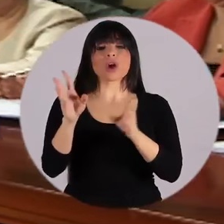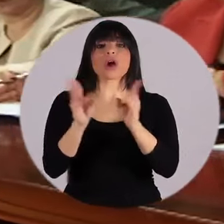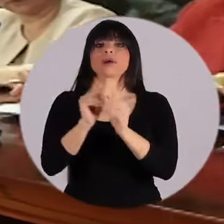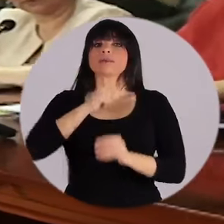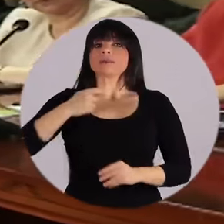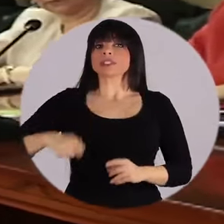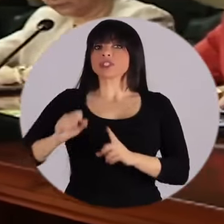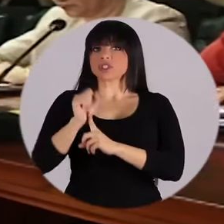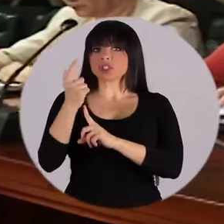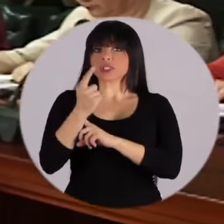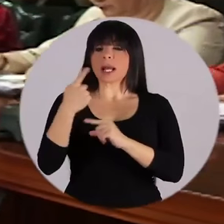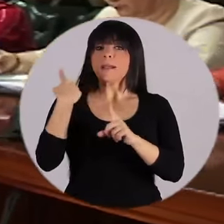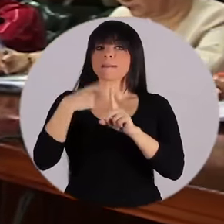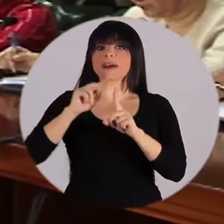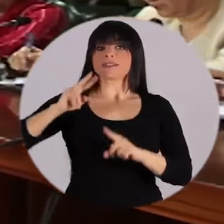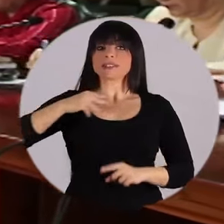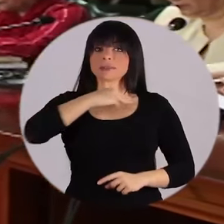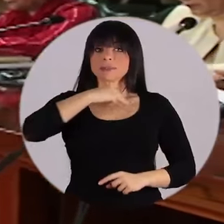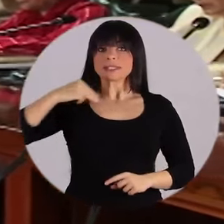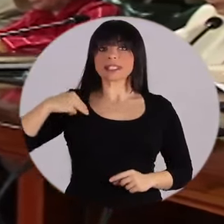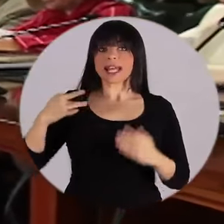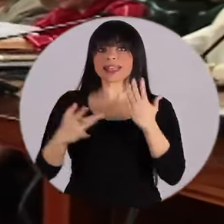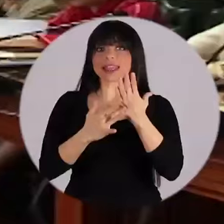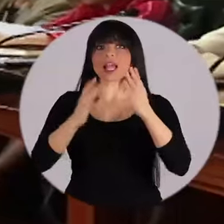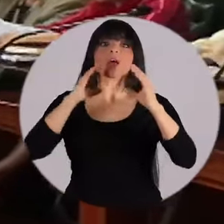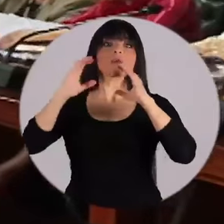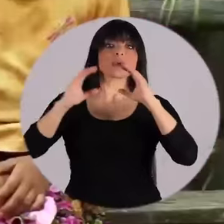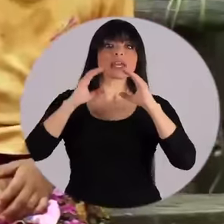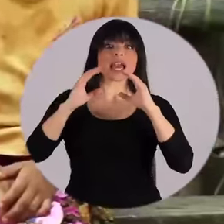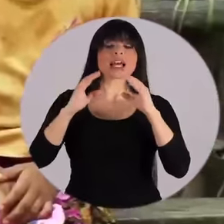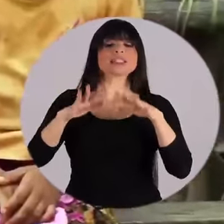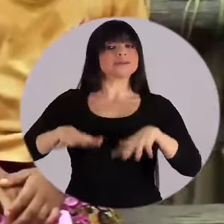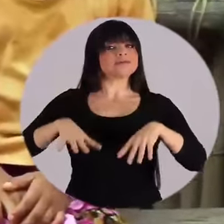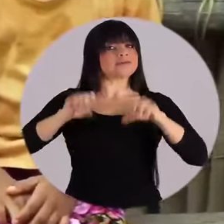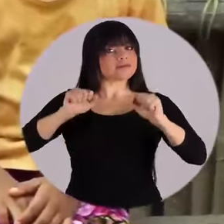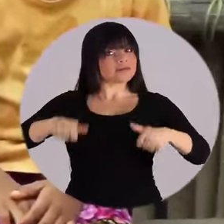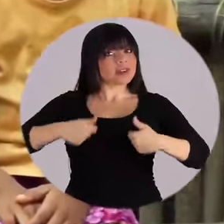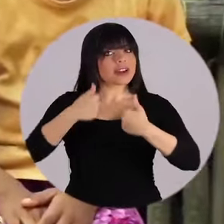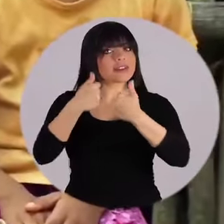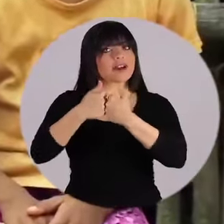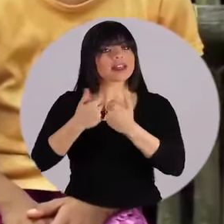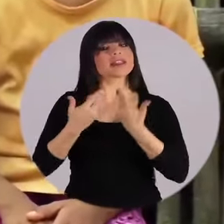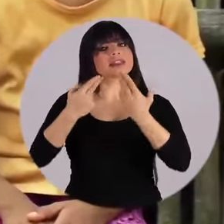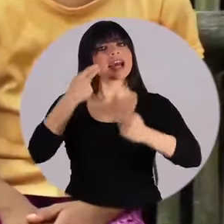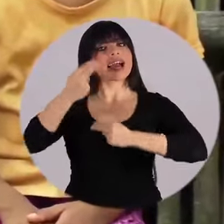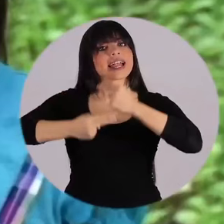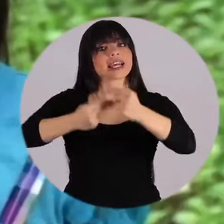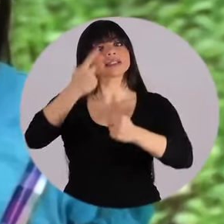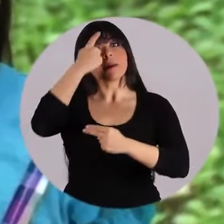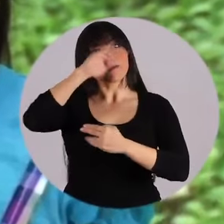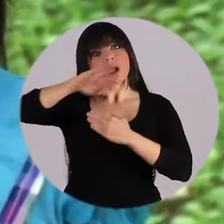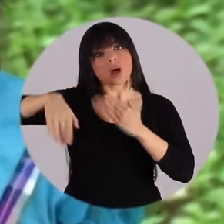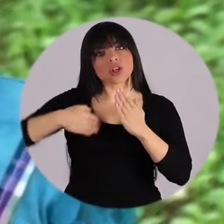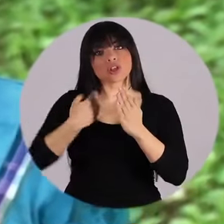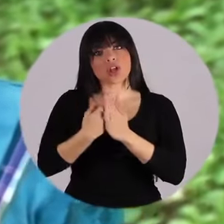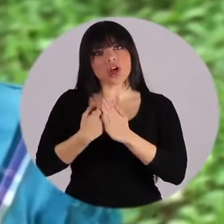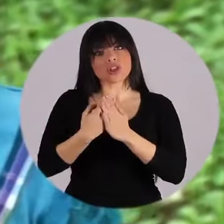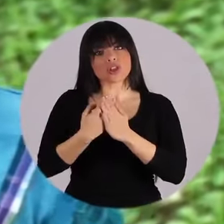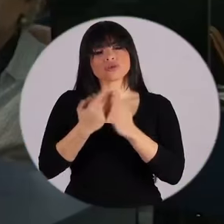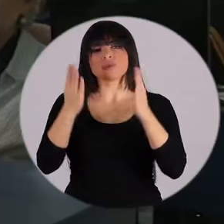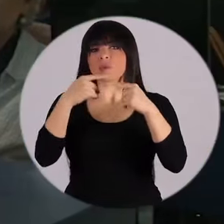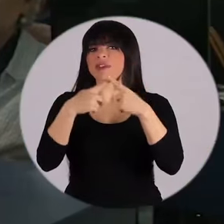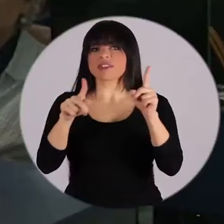El Consejo Presidencial Social y el Viceministerio de Telecomunicaciones han asumido el reto de heredar a todas y todos,